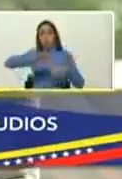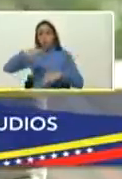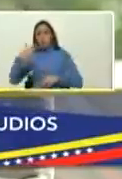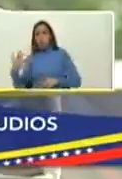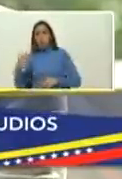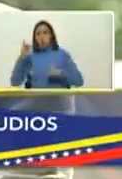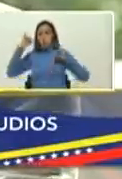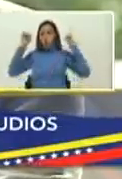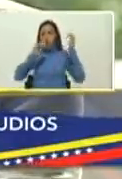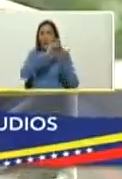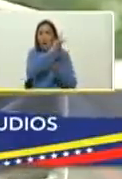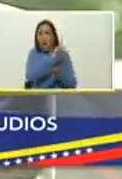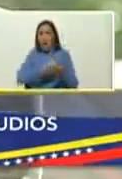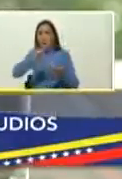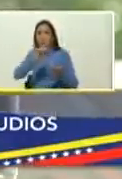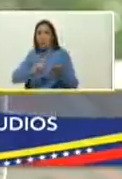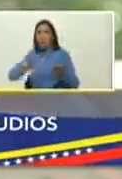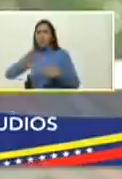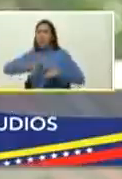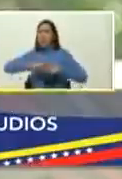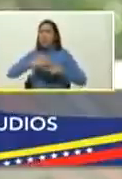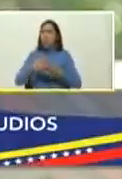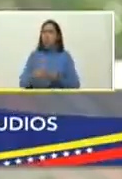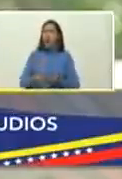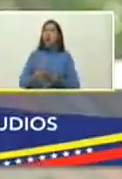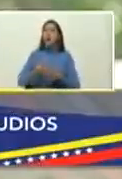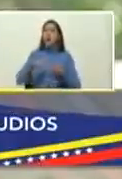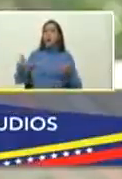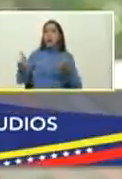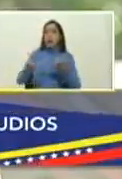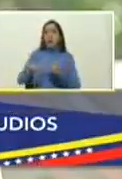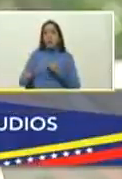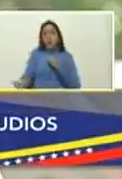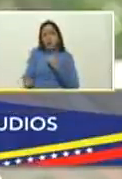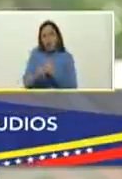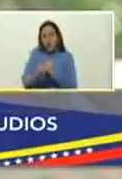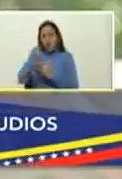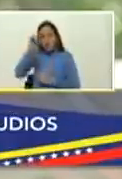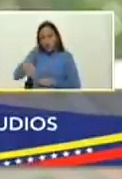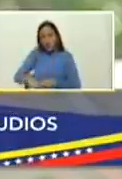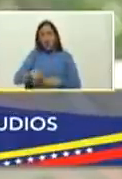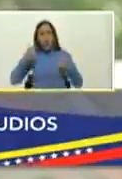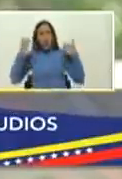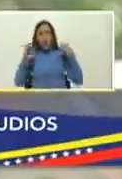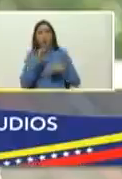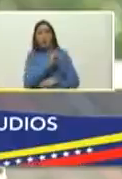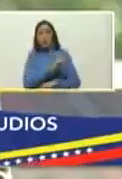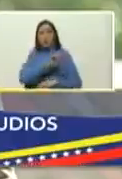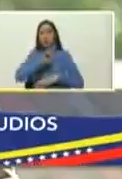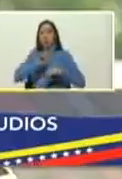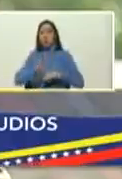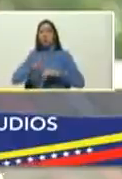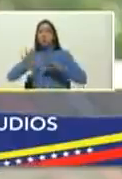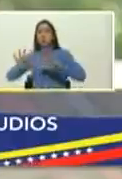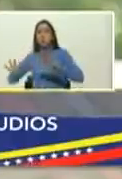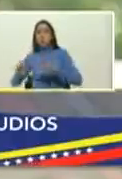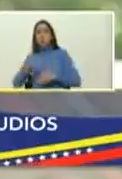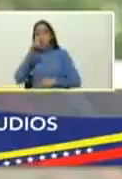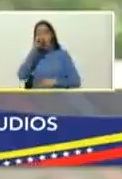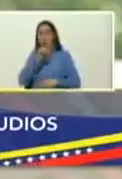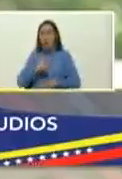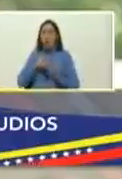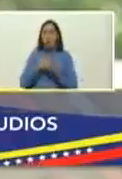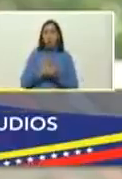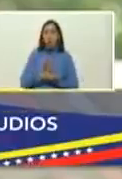festival mundial de poesía por vía streaming celebrando los 199 años de mi delirio sobre el